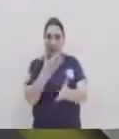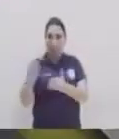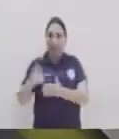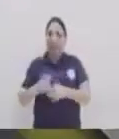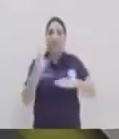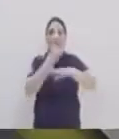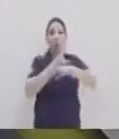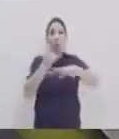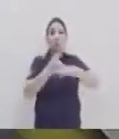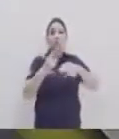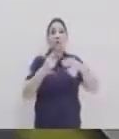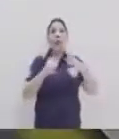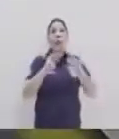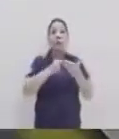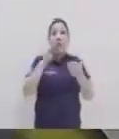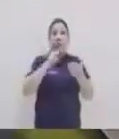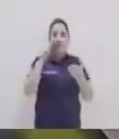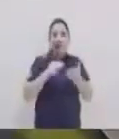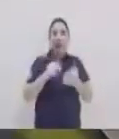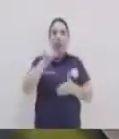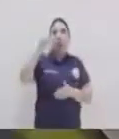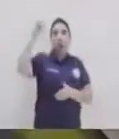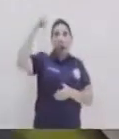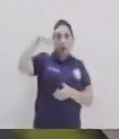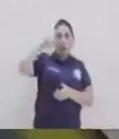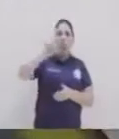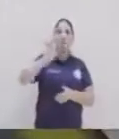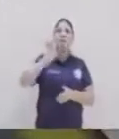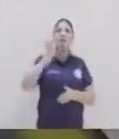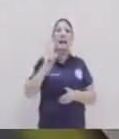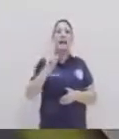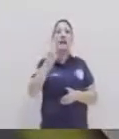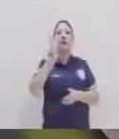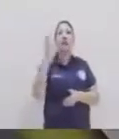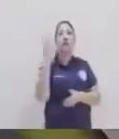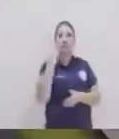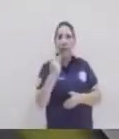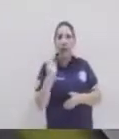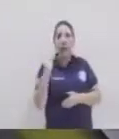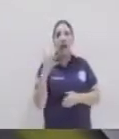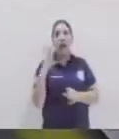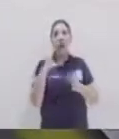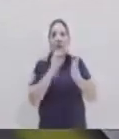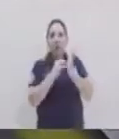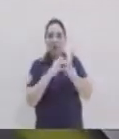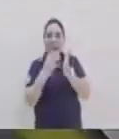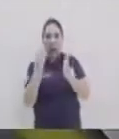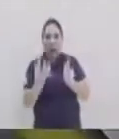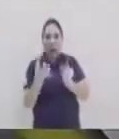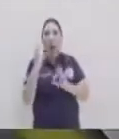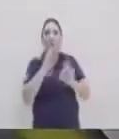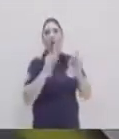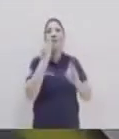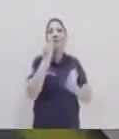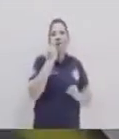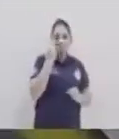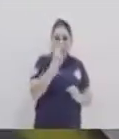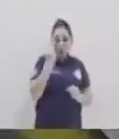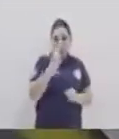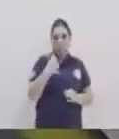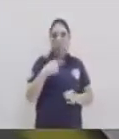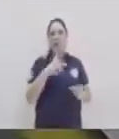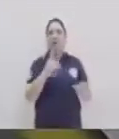los siguientes materiales, una luz LED, dos naranjas o también lo pueden utilizar con limones. Ajá.